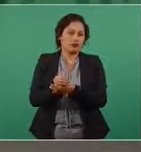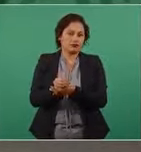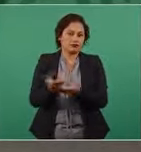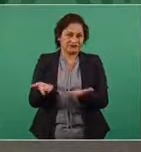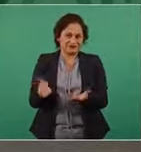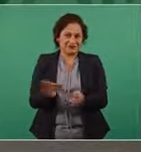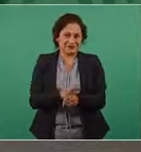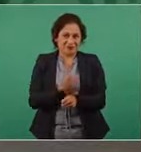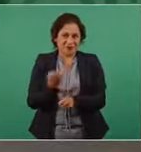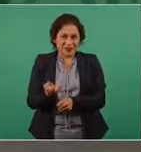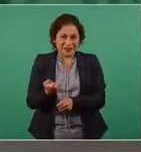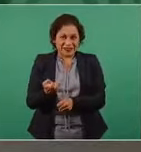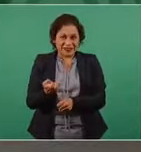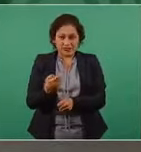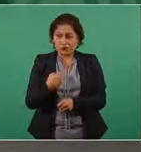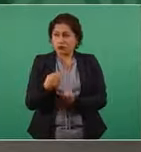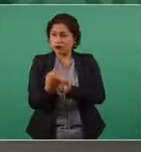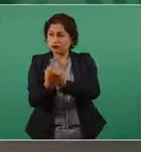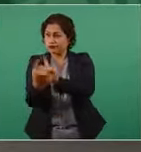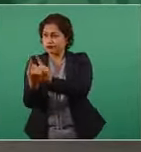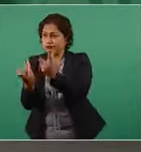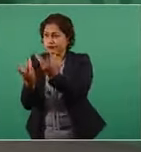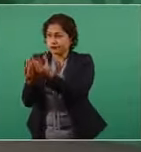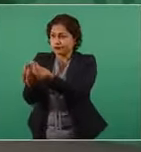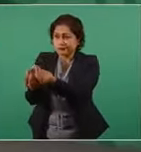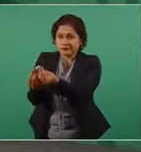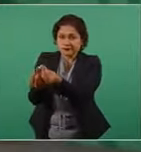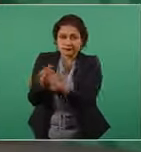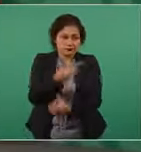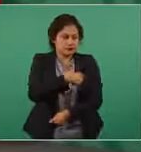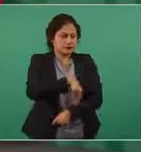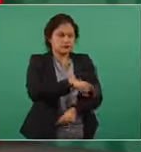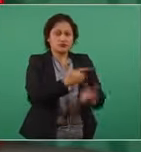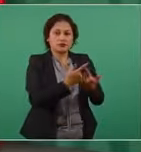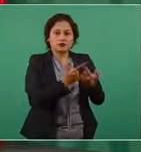su coraje su rabia